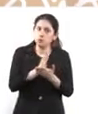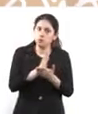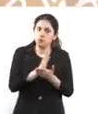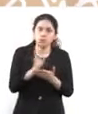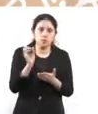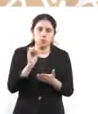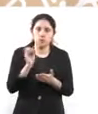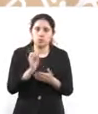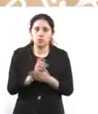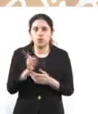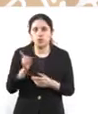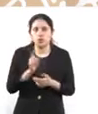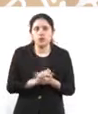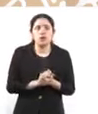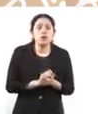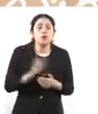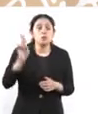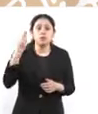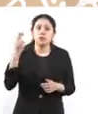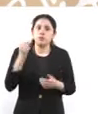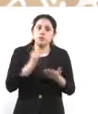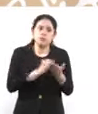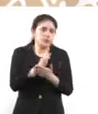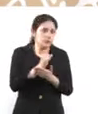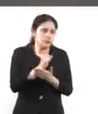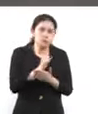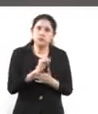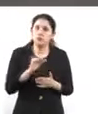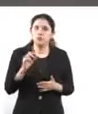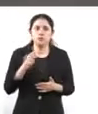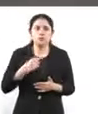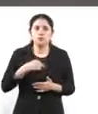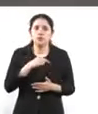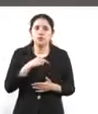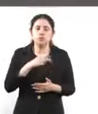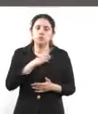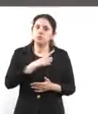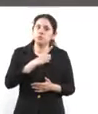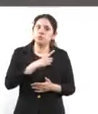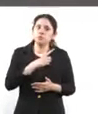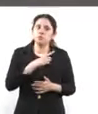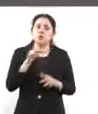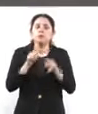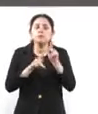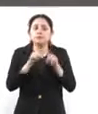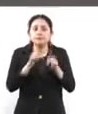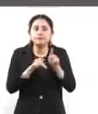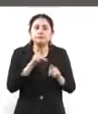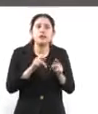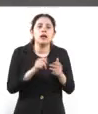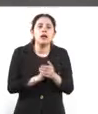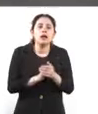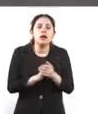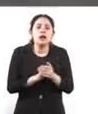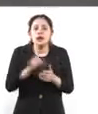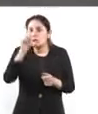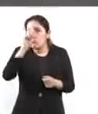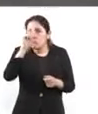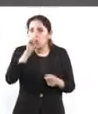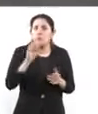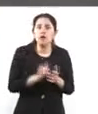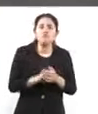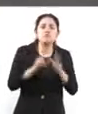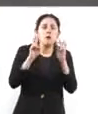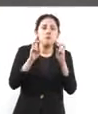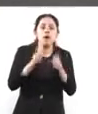reprimir estudiantes. En todo caso, es para facilitar alguna cuestión de seguridad o otros temas que tengan que ver